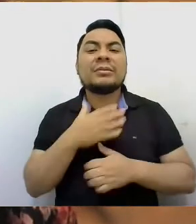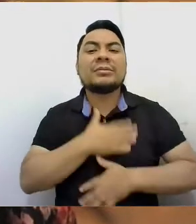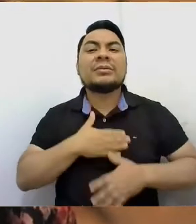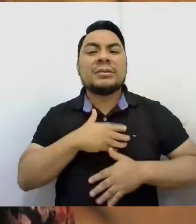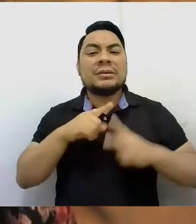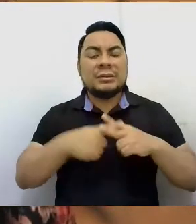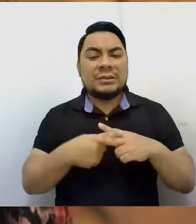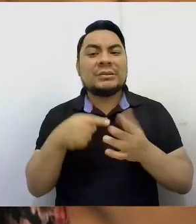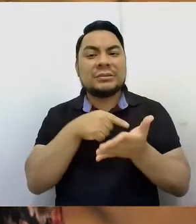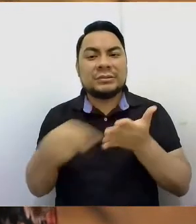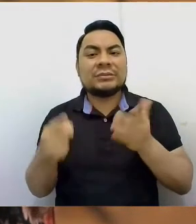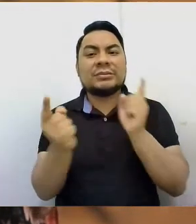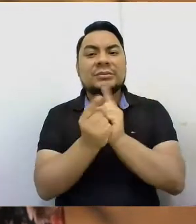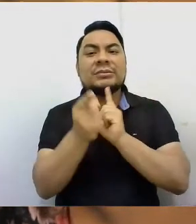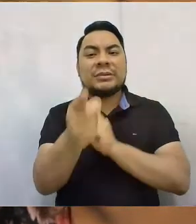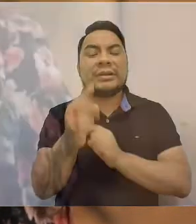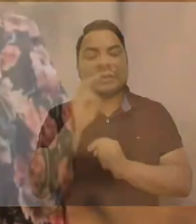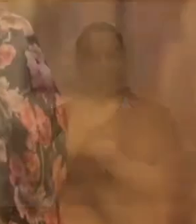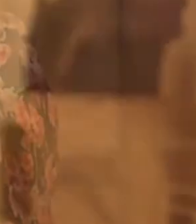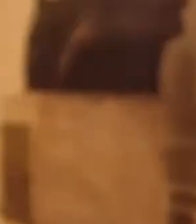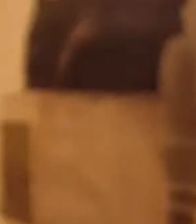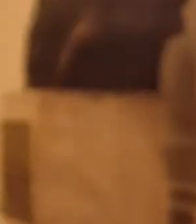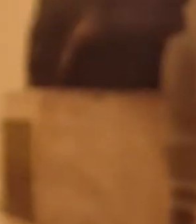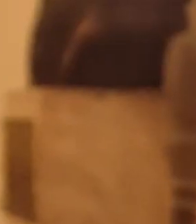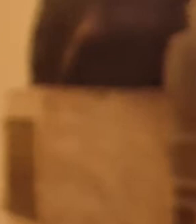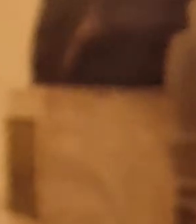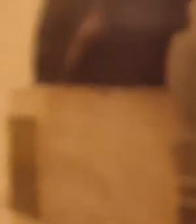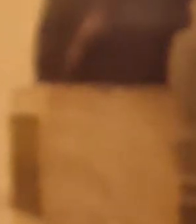reencontramos el día miércoles. Gracias